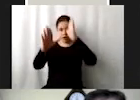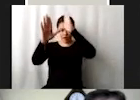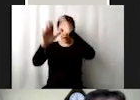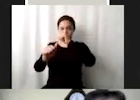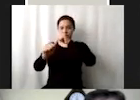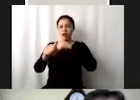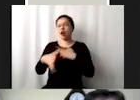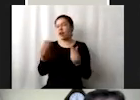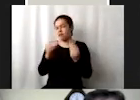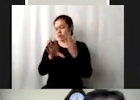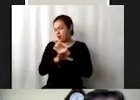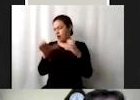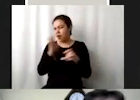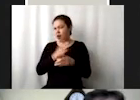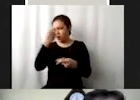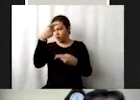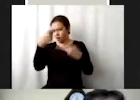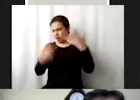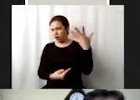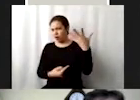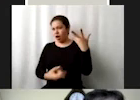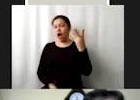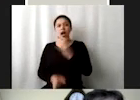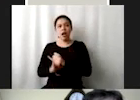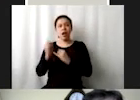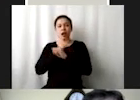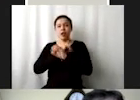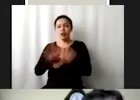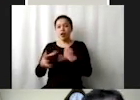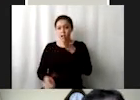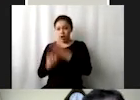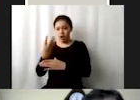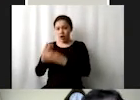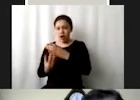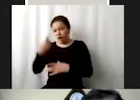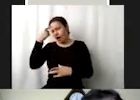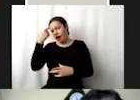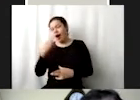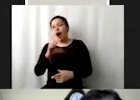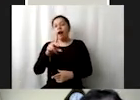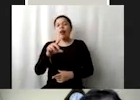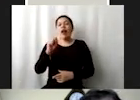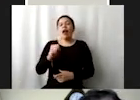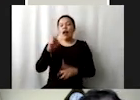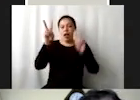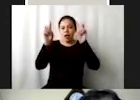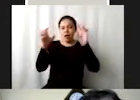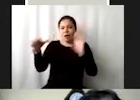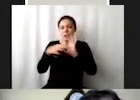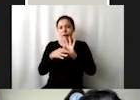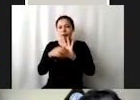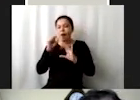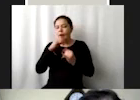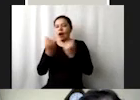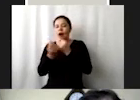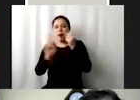en un montón de cosas está bastante actualizado relacionándolo con la lupa de los ODS y bueno está también por país